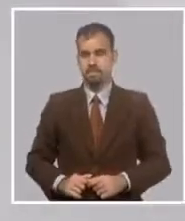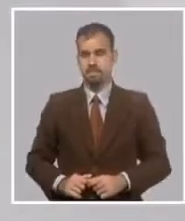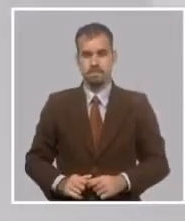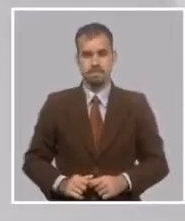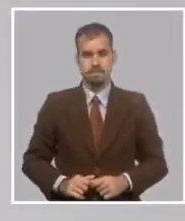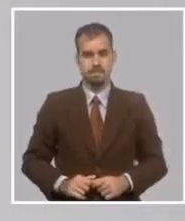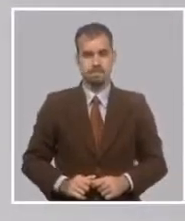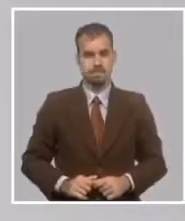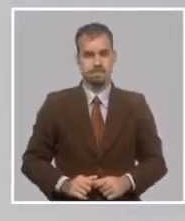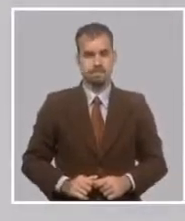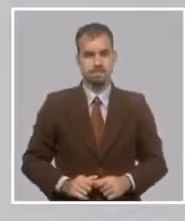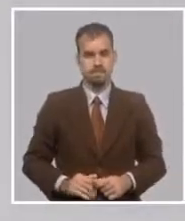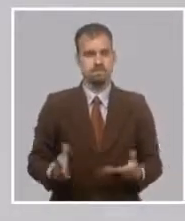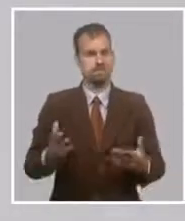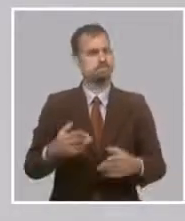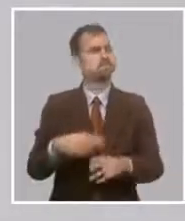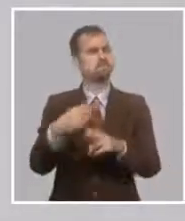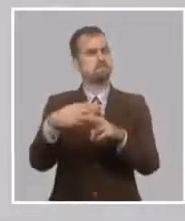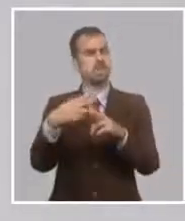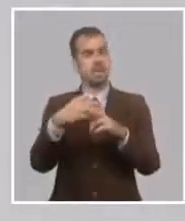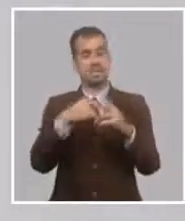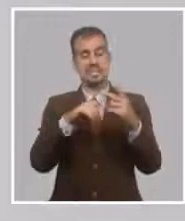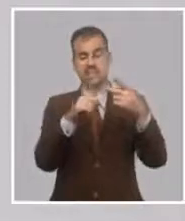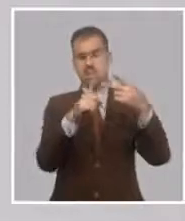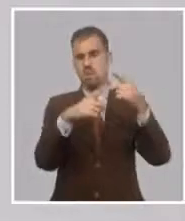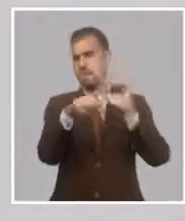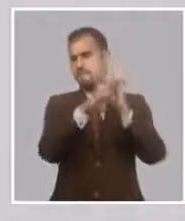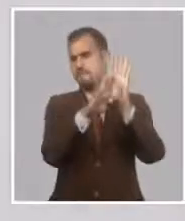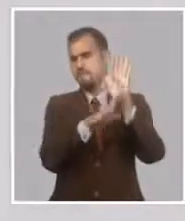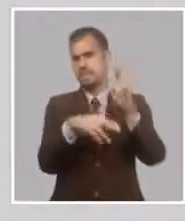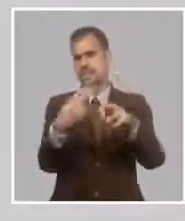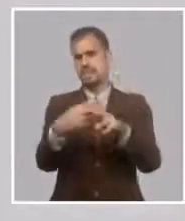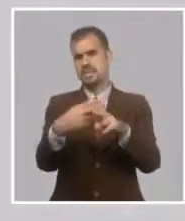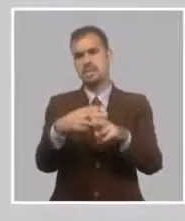bancarización, dentro de las medidas que se han aplicado,